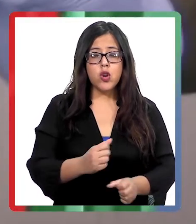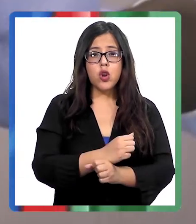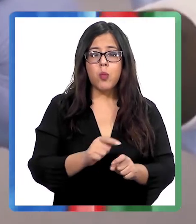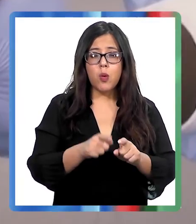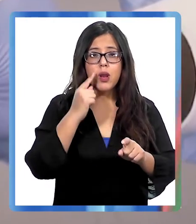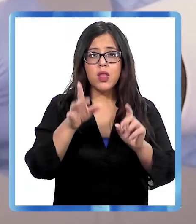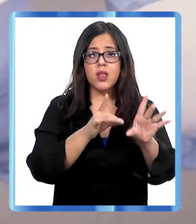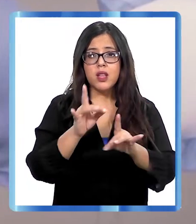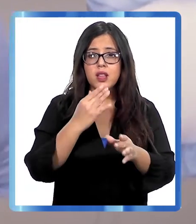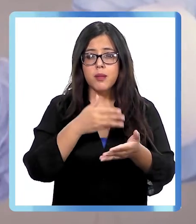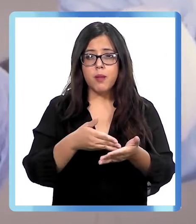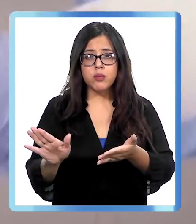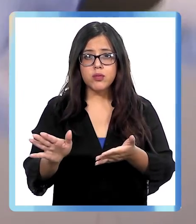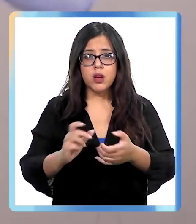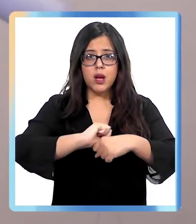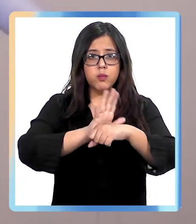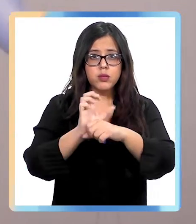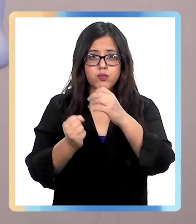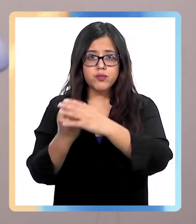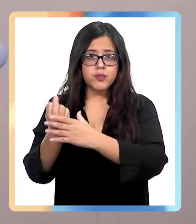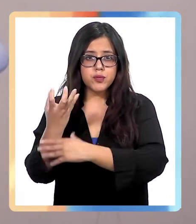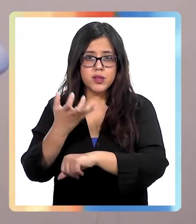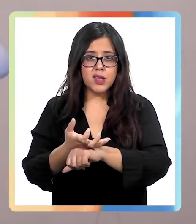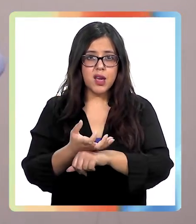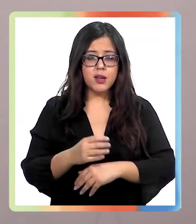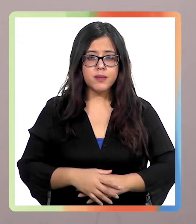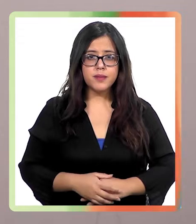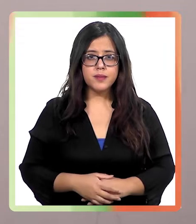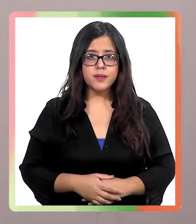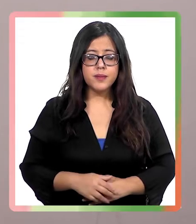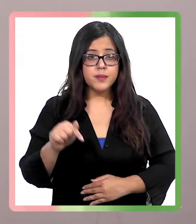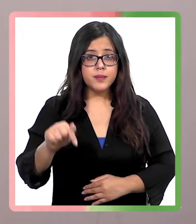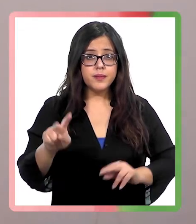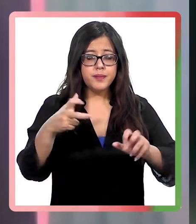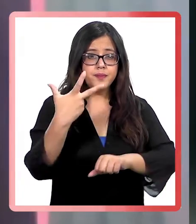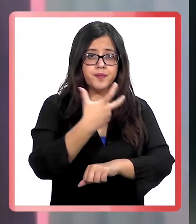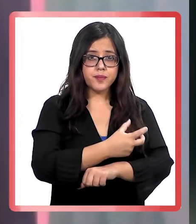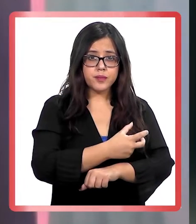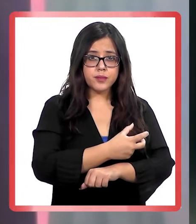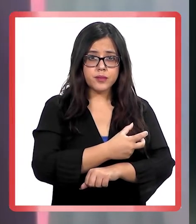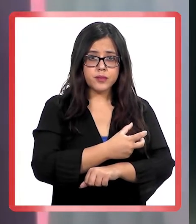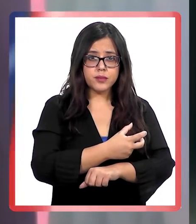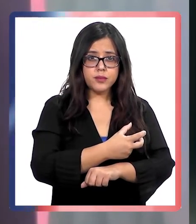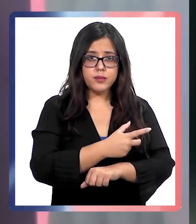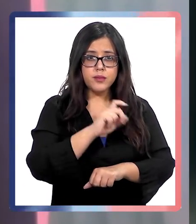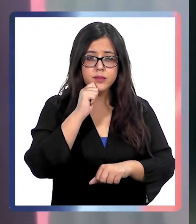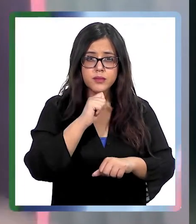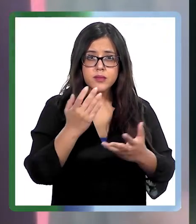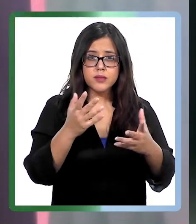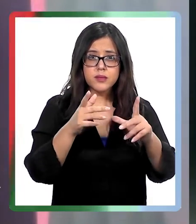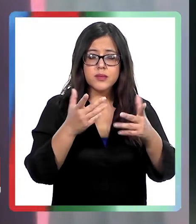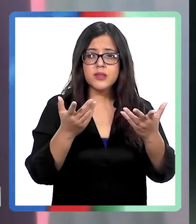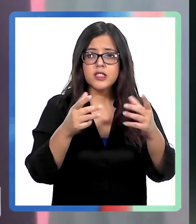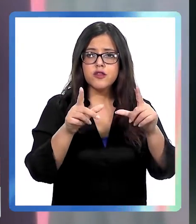no es capaz de detectar y eliminar a las variantes que se esconden en las células? Las vacunas, la respuesta inmune que inducen disminuir